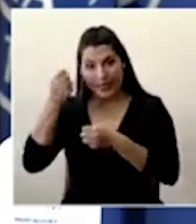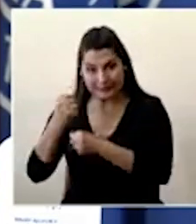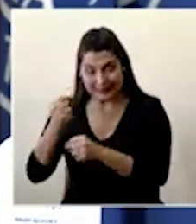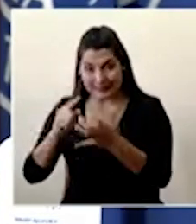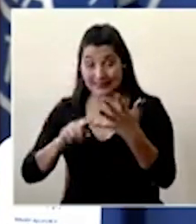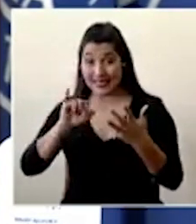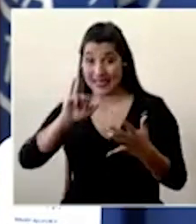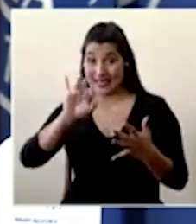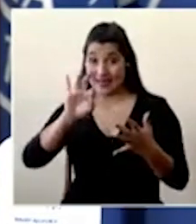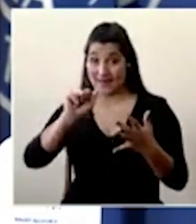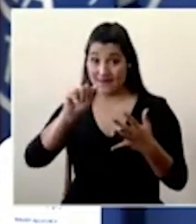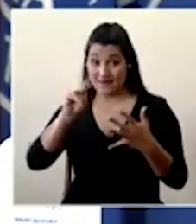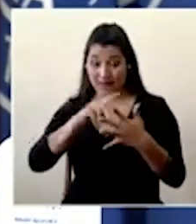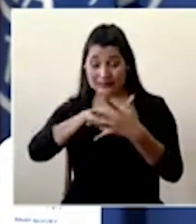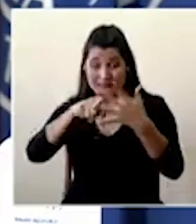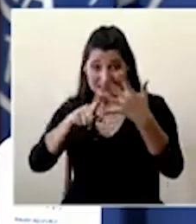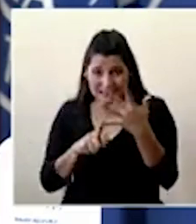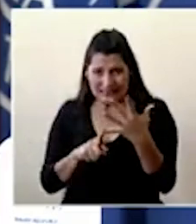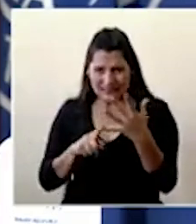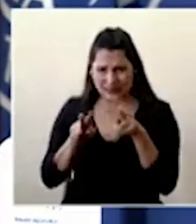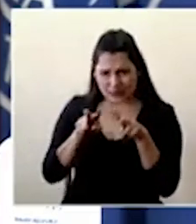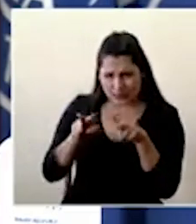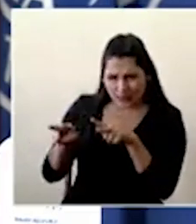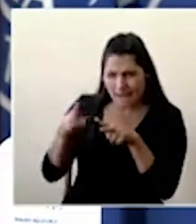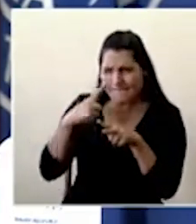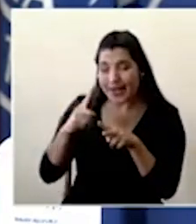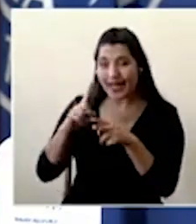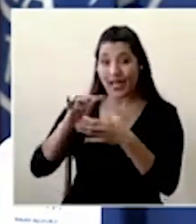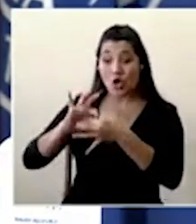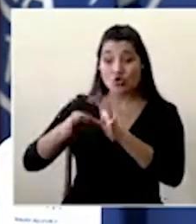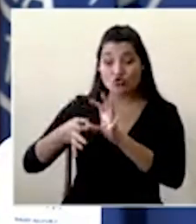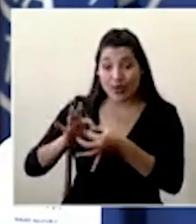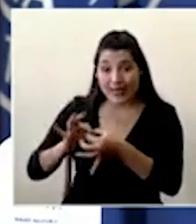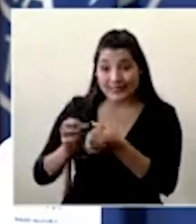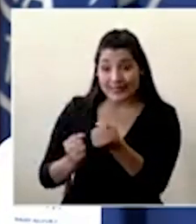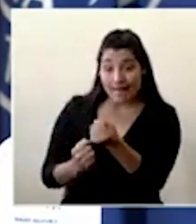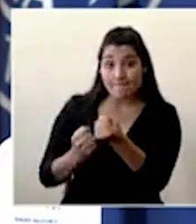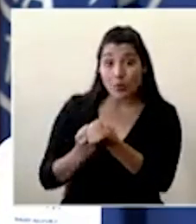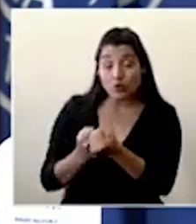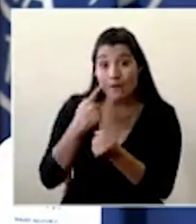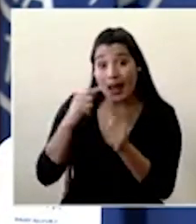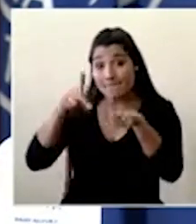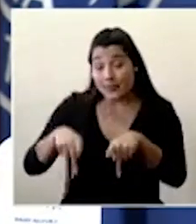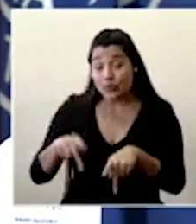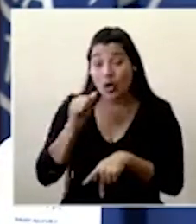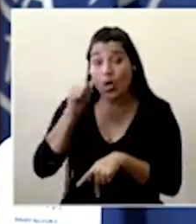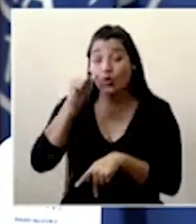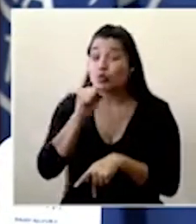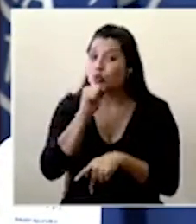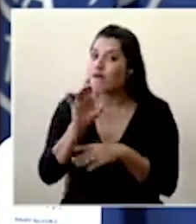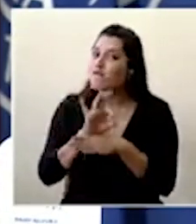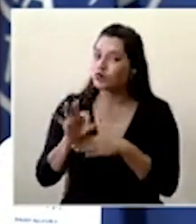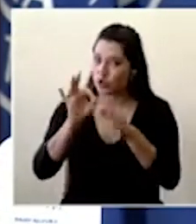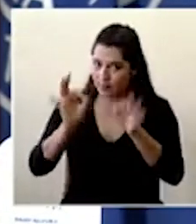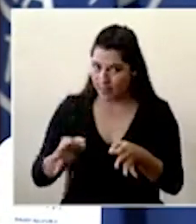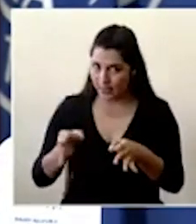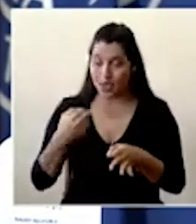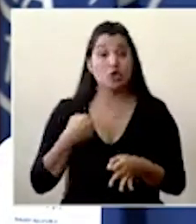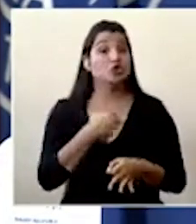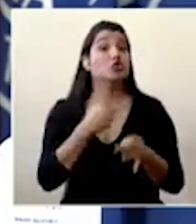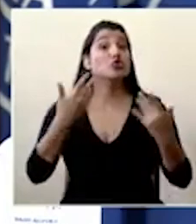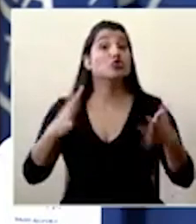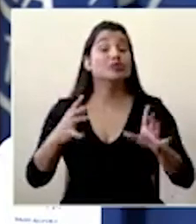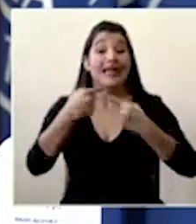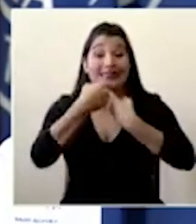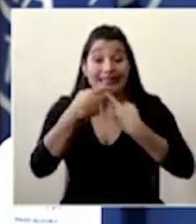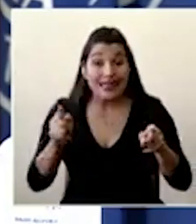el IFAM velando porque todas esas redes de apoyo y atención al adulto mayor funcionen de la forma más oportuna ya indicamos y seguimos diciendo los